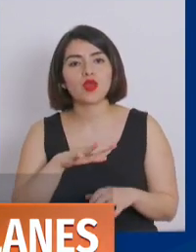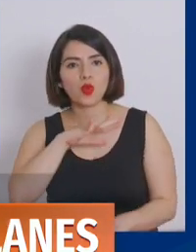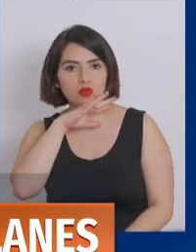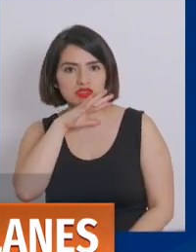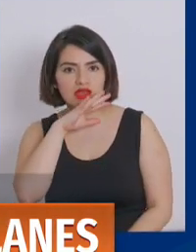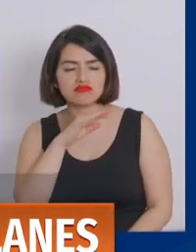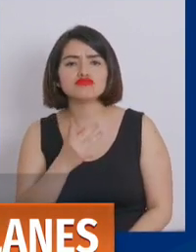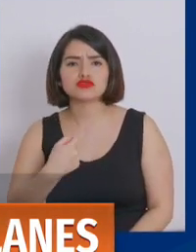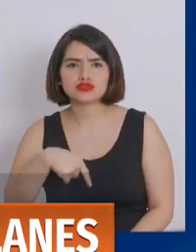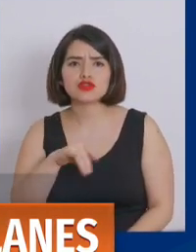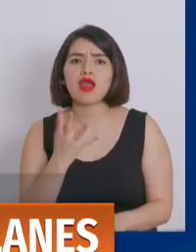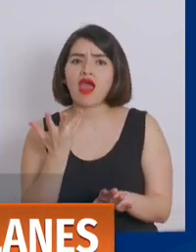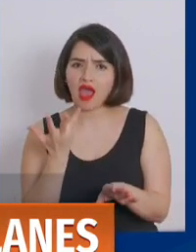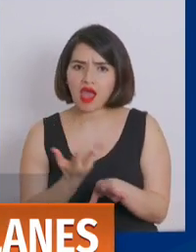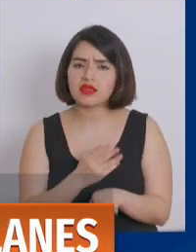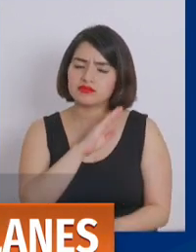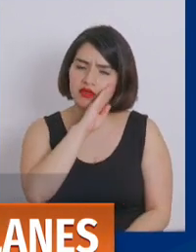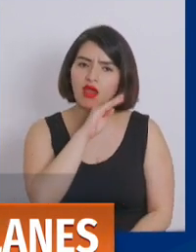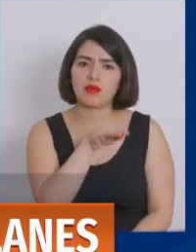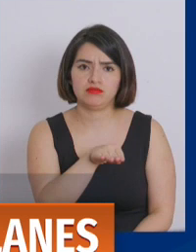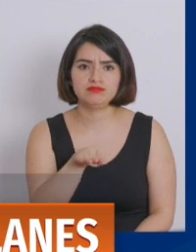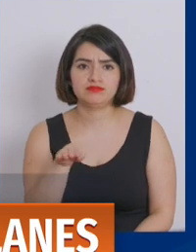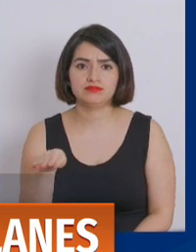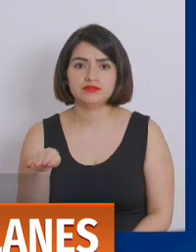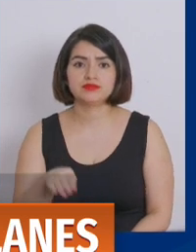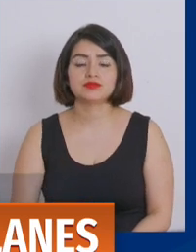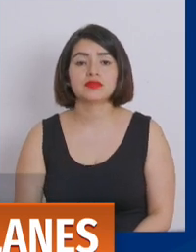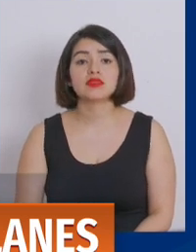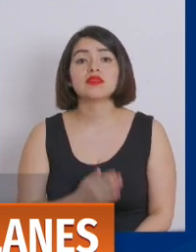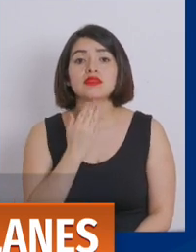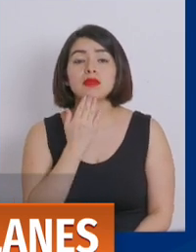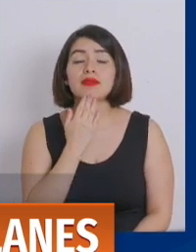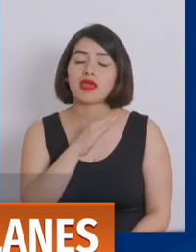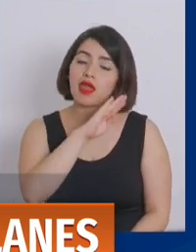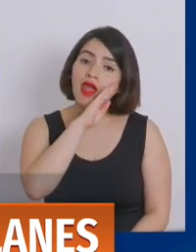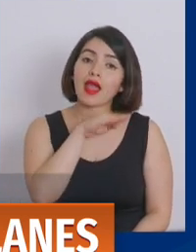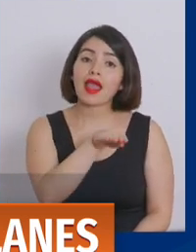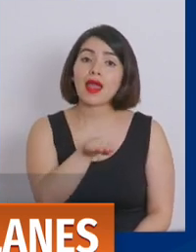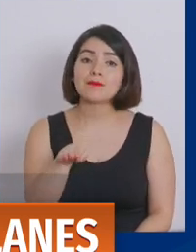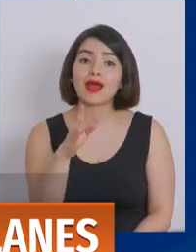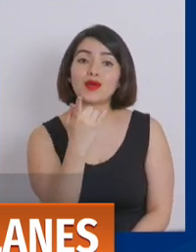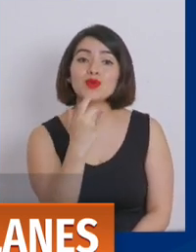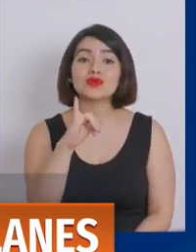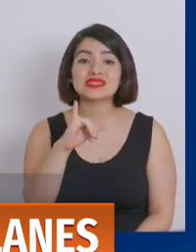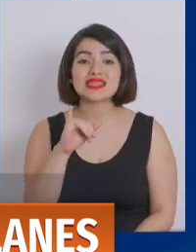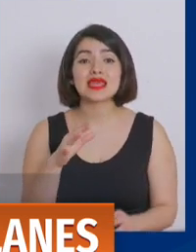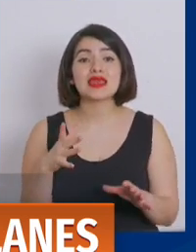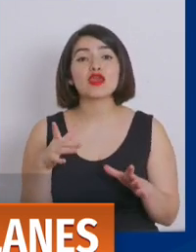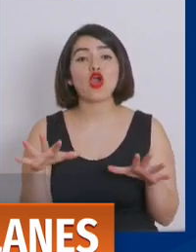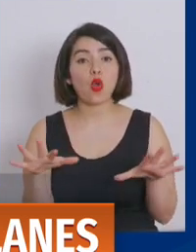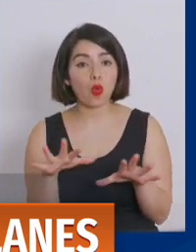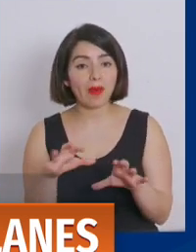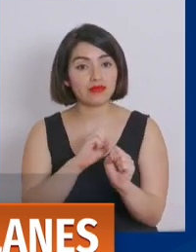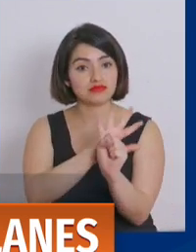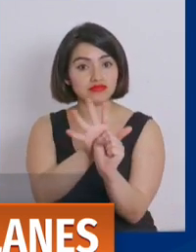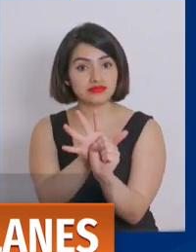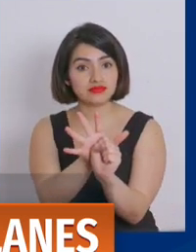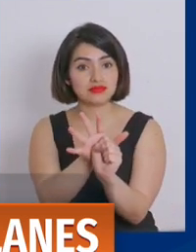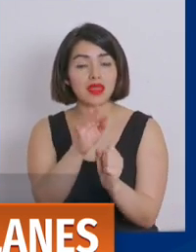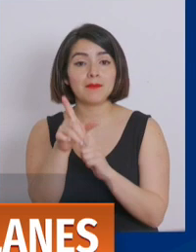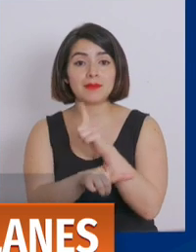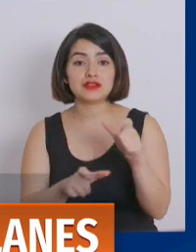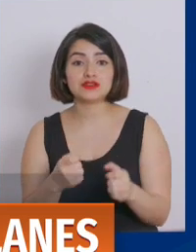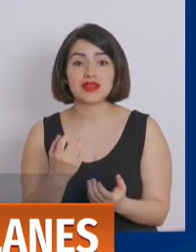reserva de camas importantes. También en relación a las camas UCI con pacientes COVID en